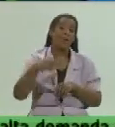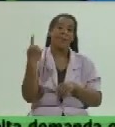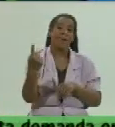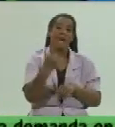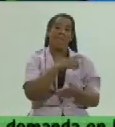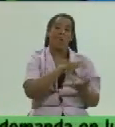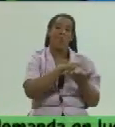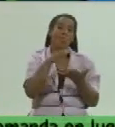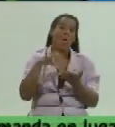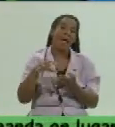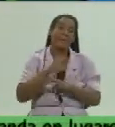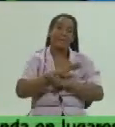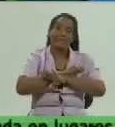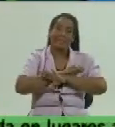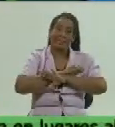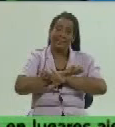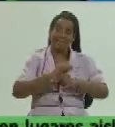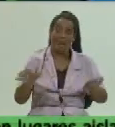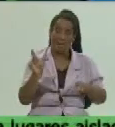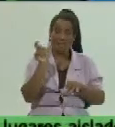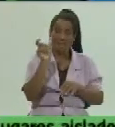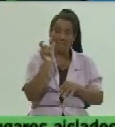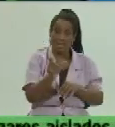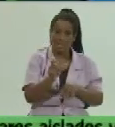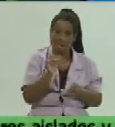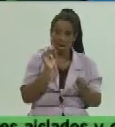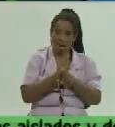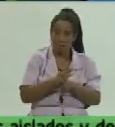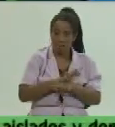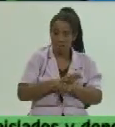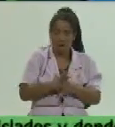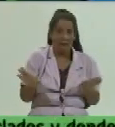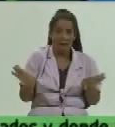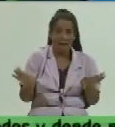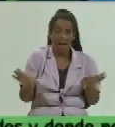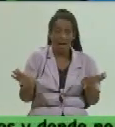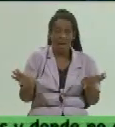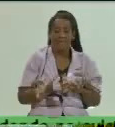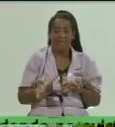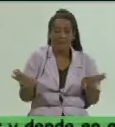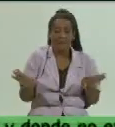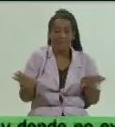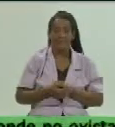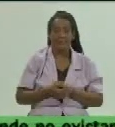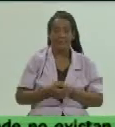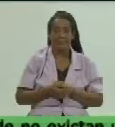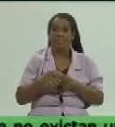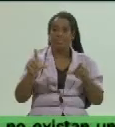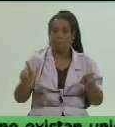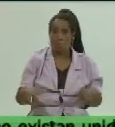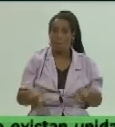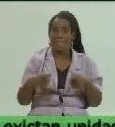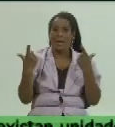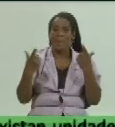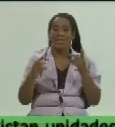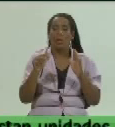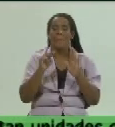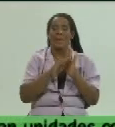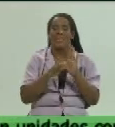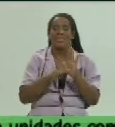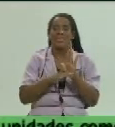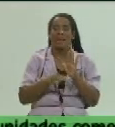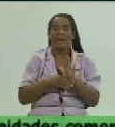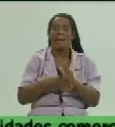de los municipios se definió la fecha en que se iba a comenzar a implementar la medida el cumplimiento de la medida es a partir de la